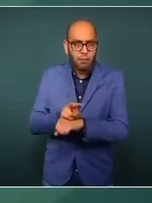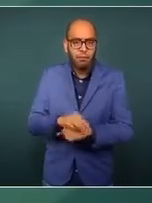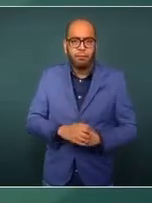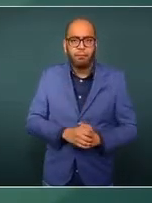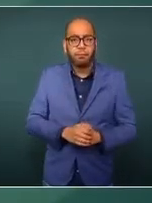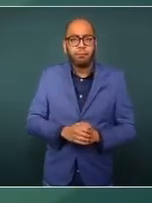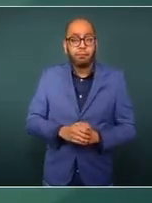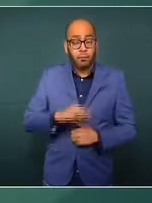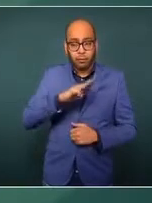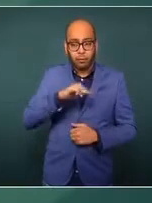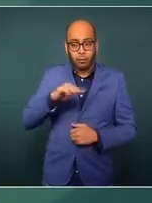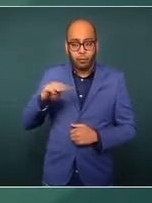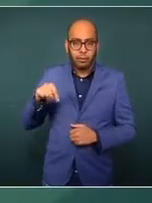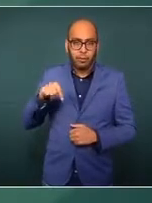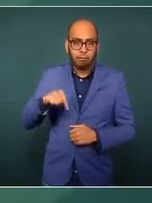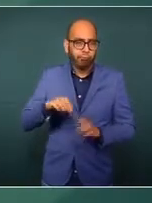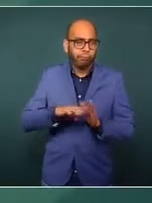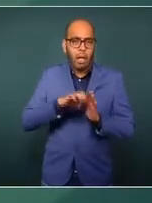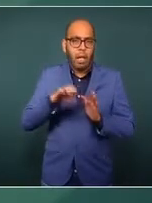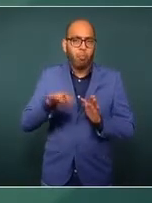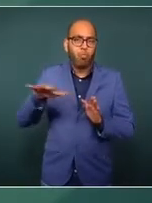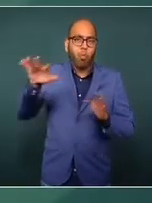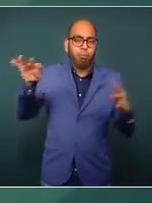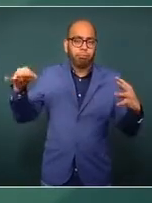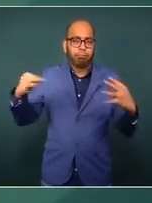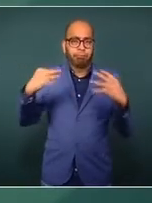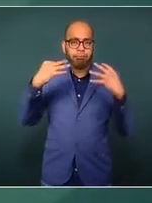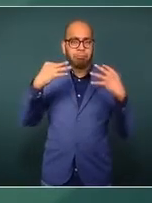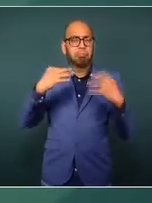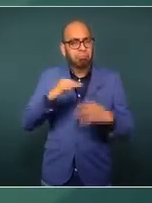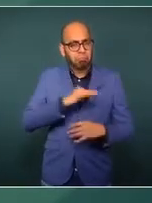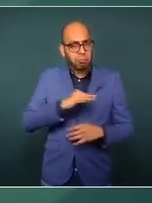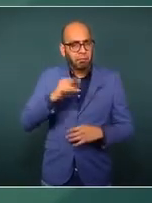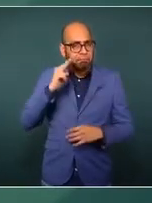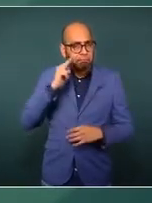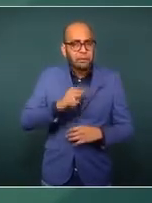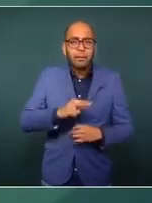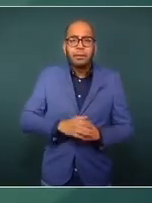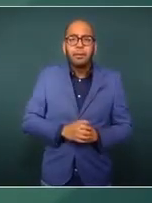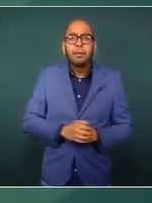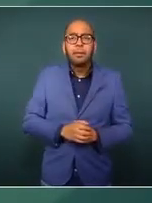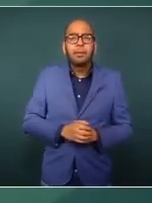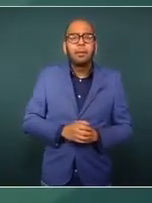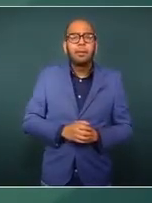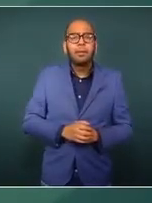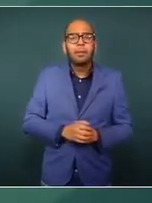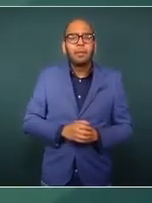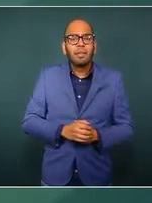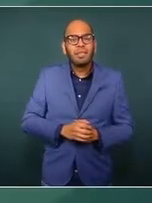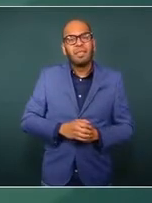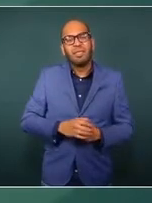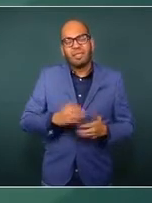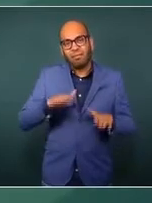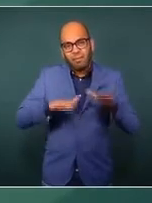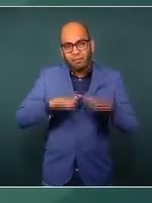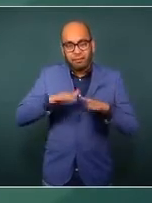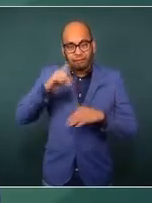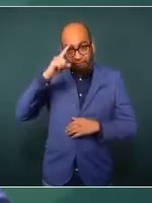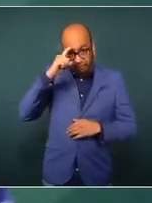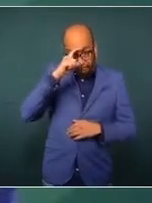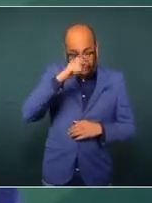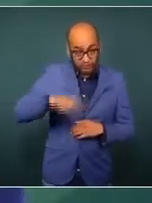Michoacán es un ejemplo de ello de haberse levantado de una situación muy crítica de